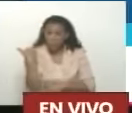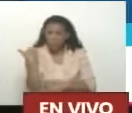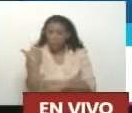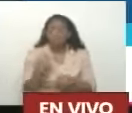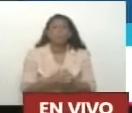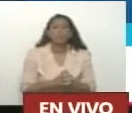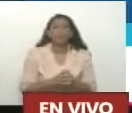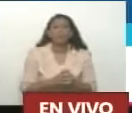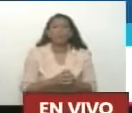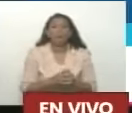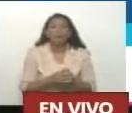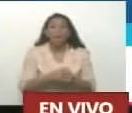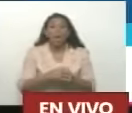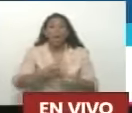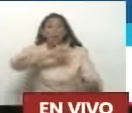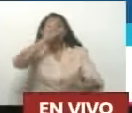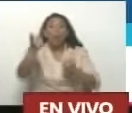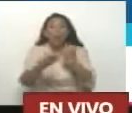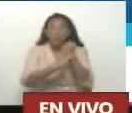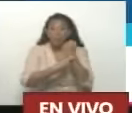El señor Juan Guaidó